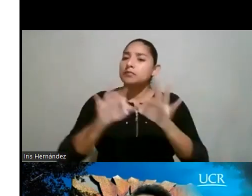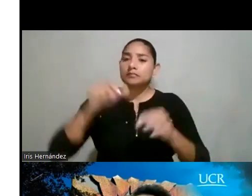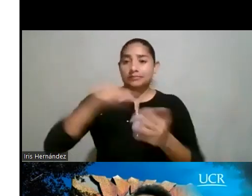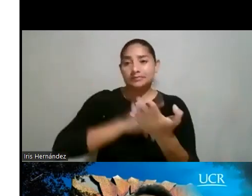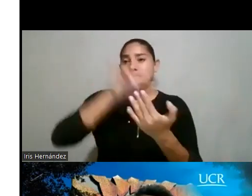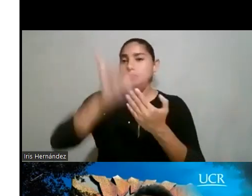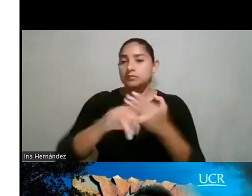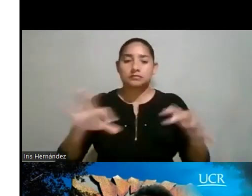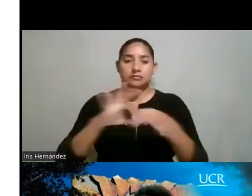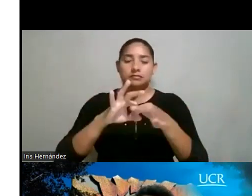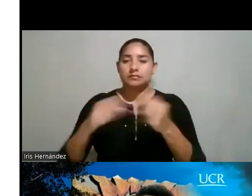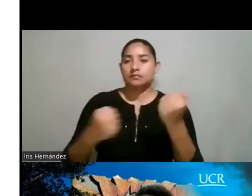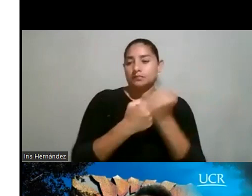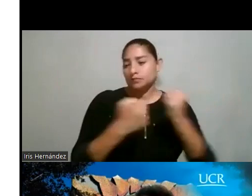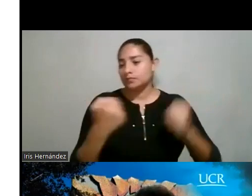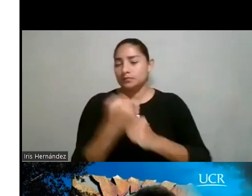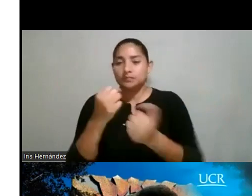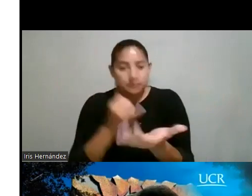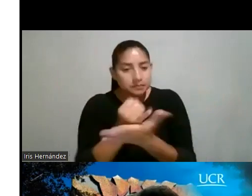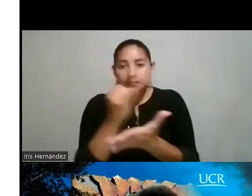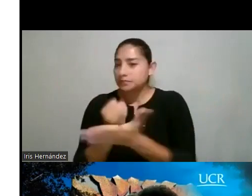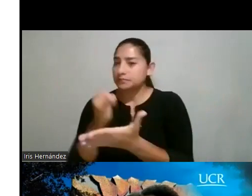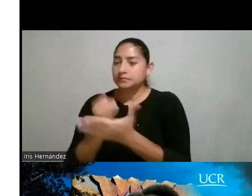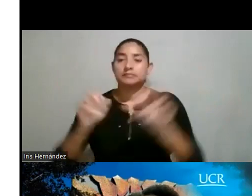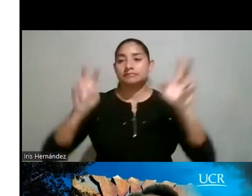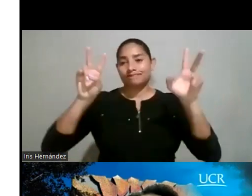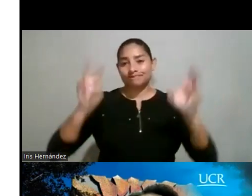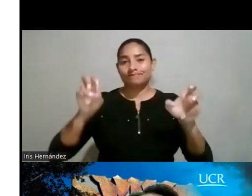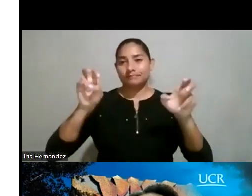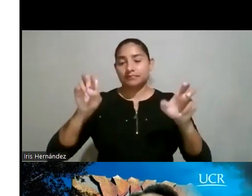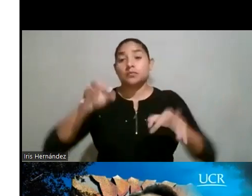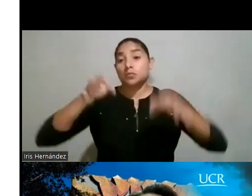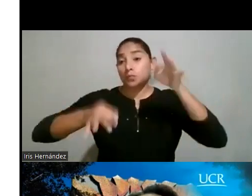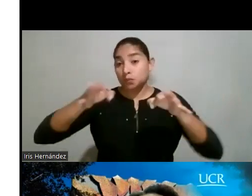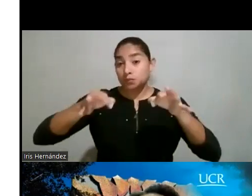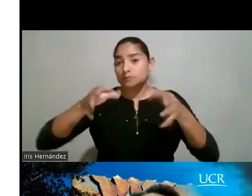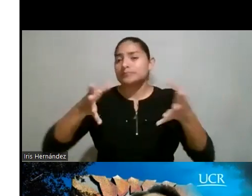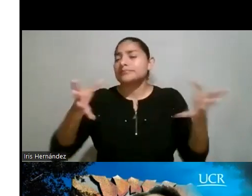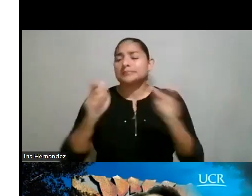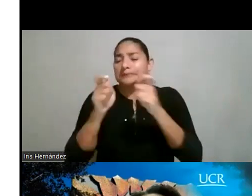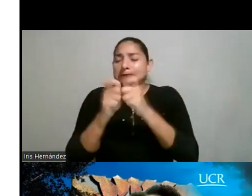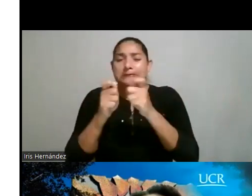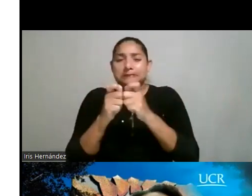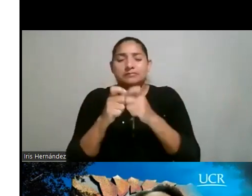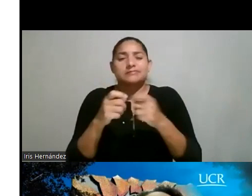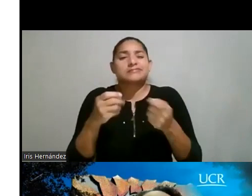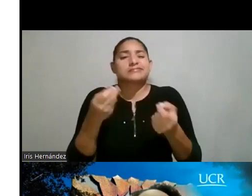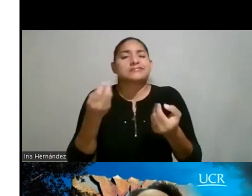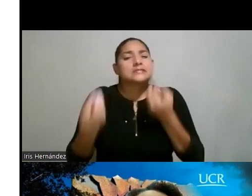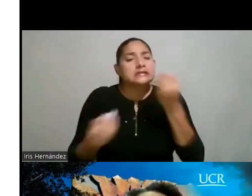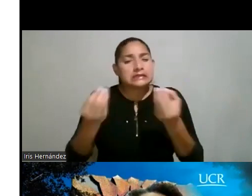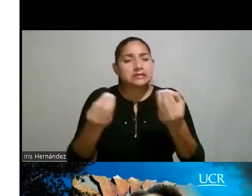que consolida una red de investigación en, en esta temática, y justamente es cómo, cómo hacer o, o